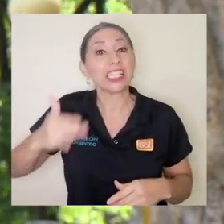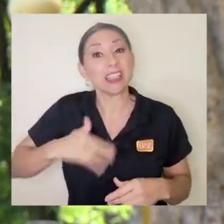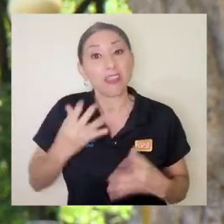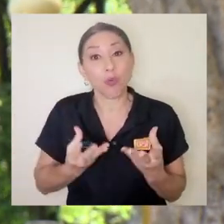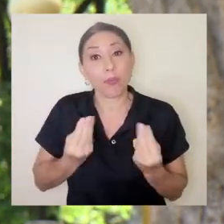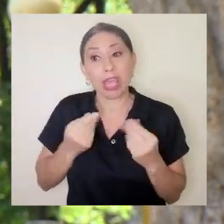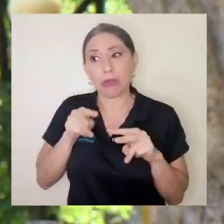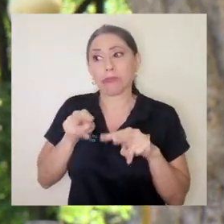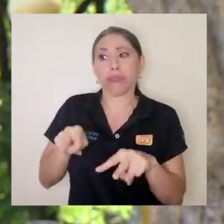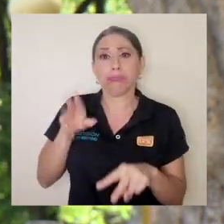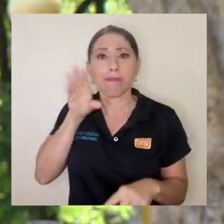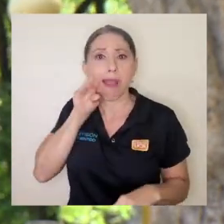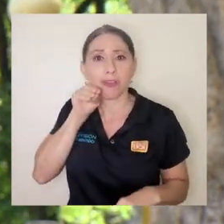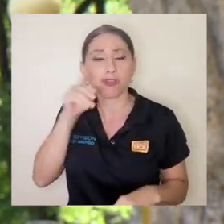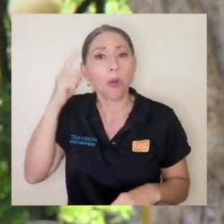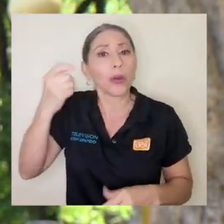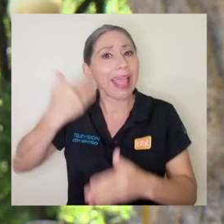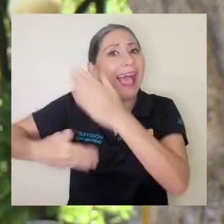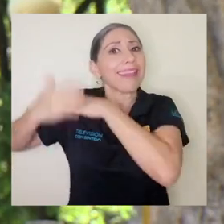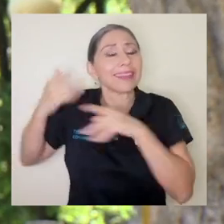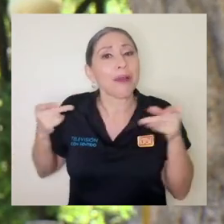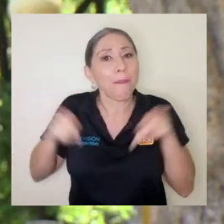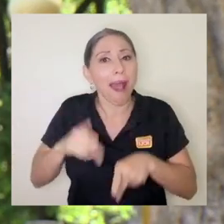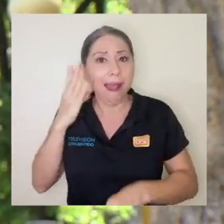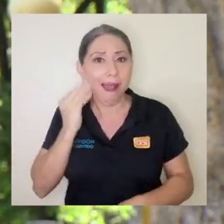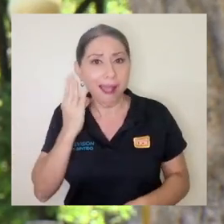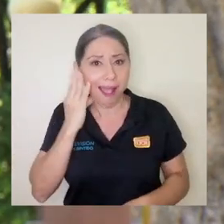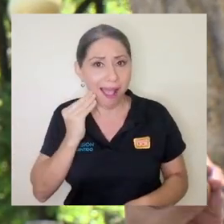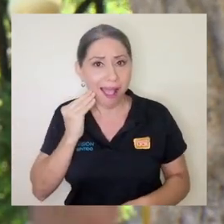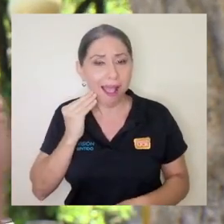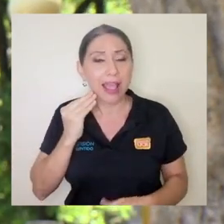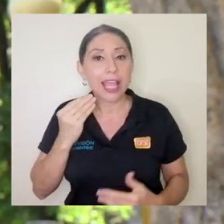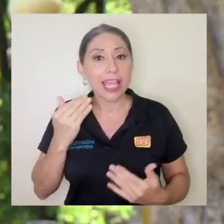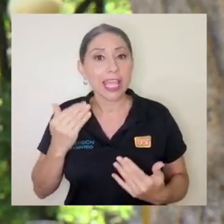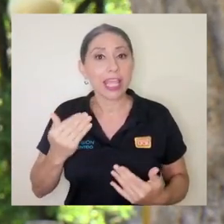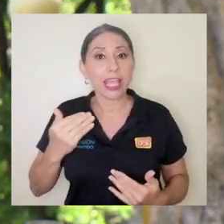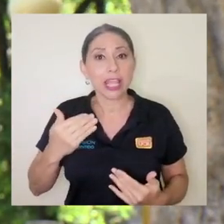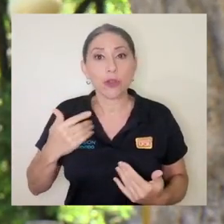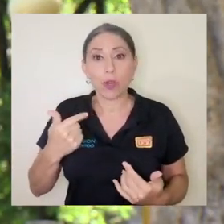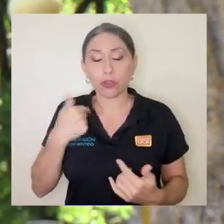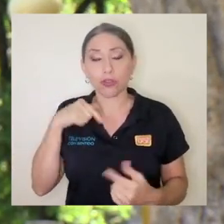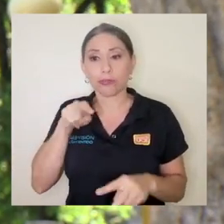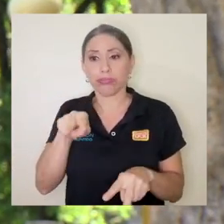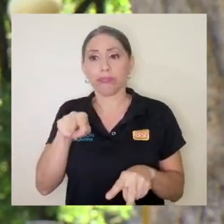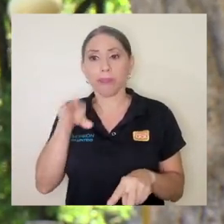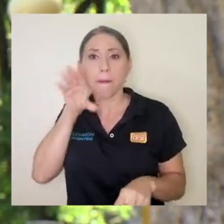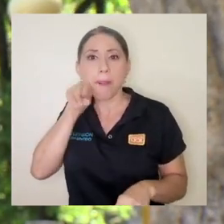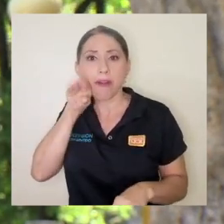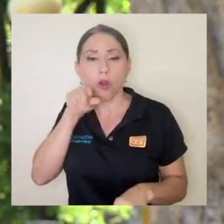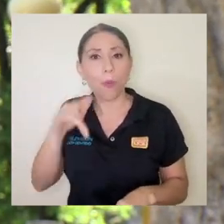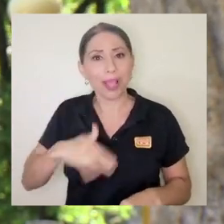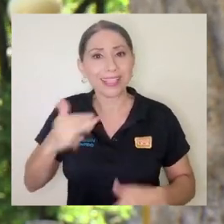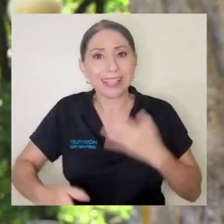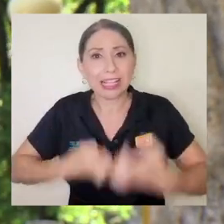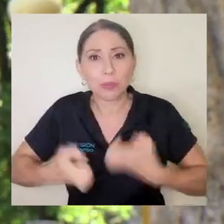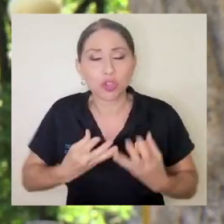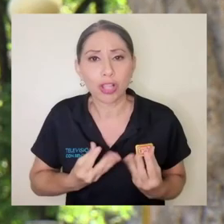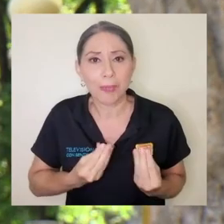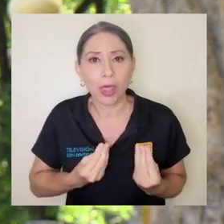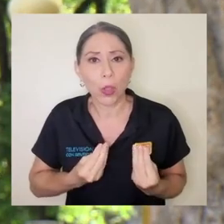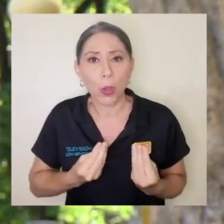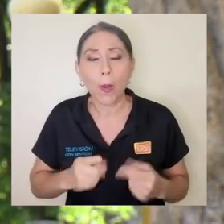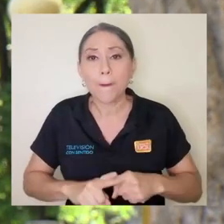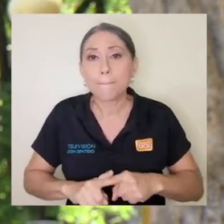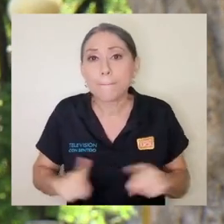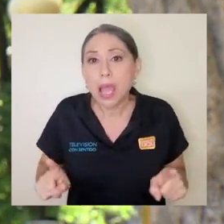yo puedo llegar a crecer y seguir sintiendo miedo hacia los perros por una experiencia y cada vez que yo esté